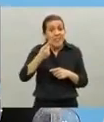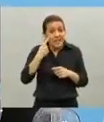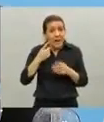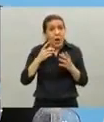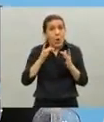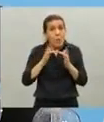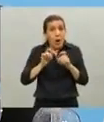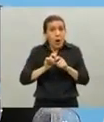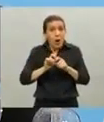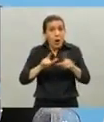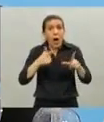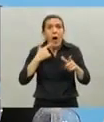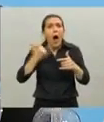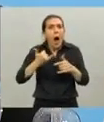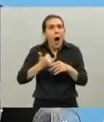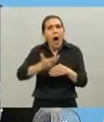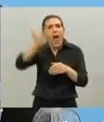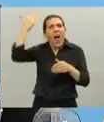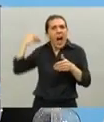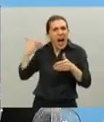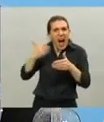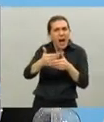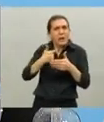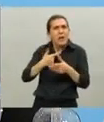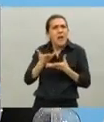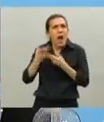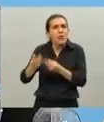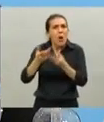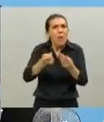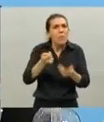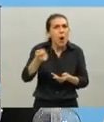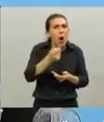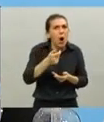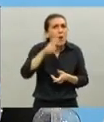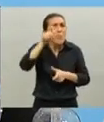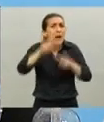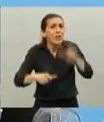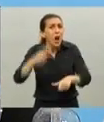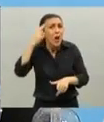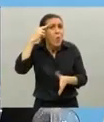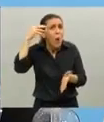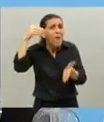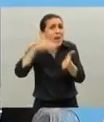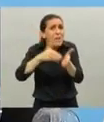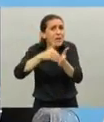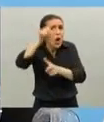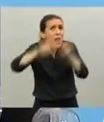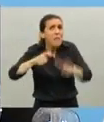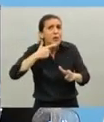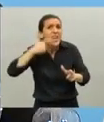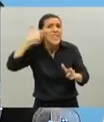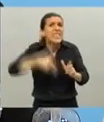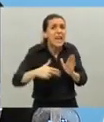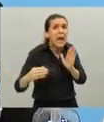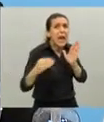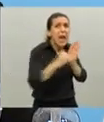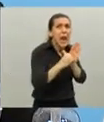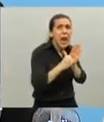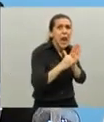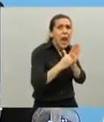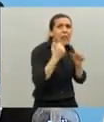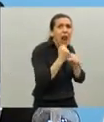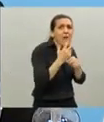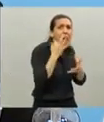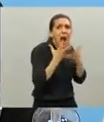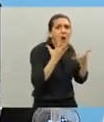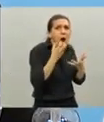mostrar lo poco solidario que ha sido el país que a 9 millones de personas directamente no las registró eso es lo que